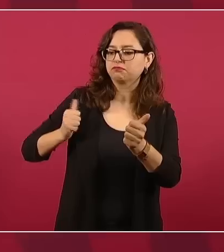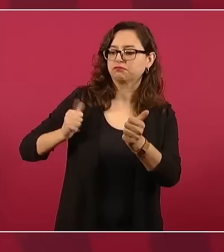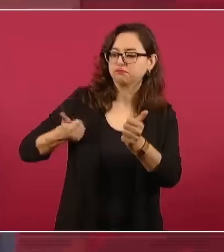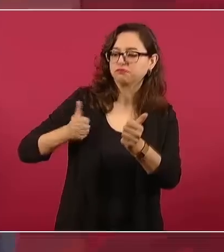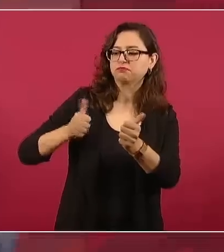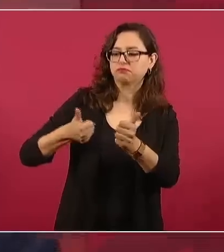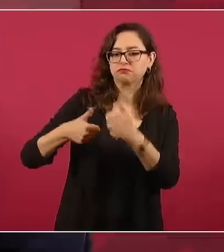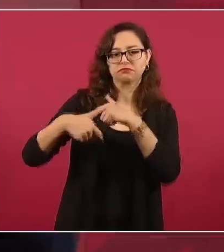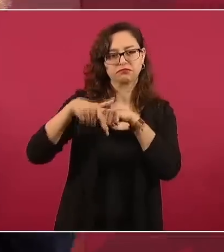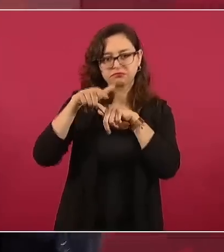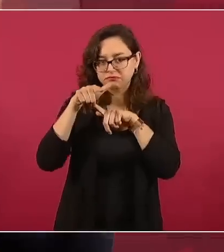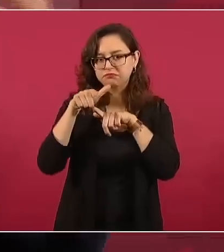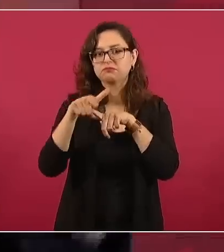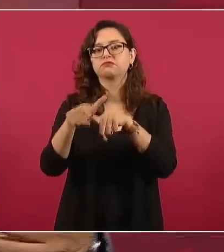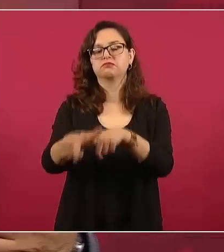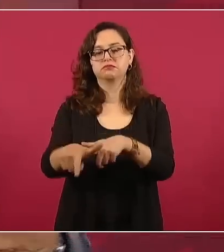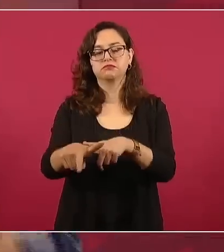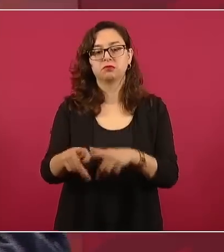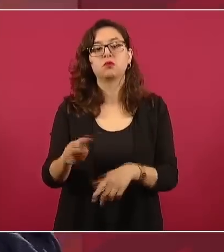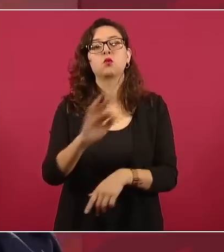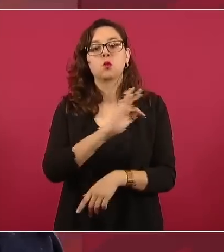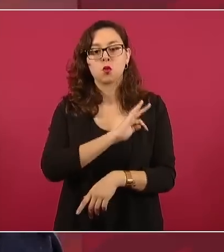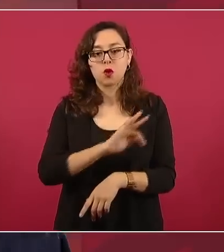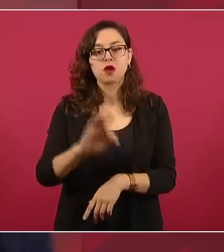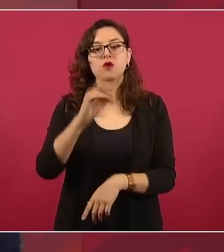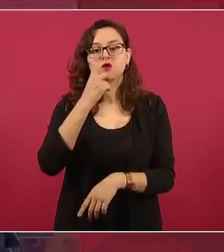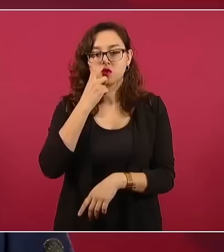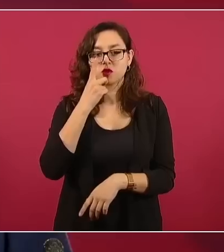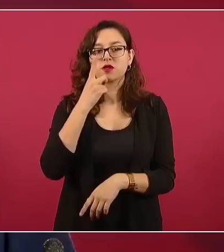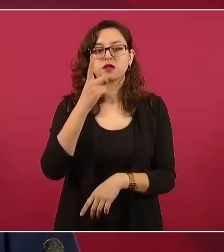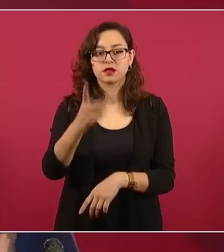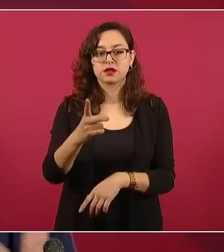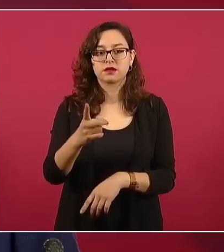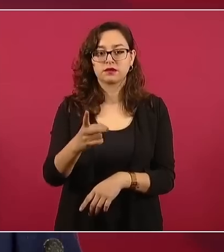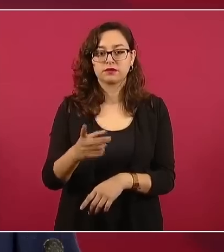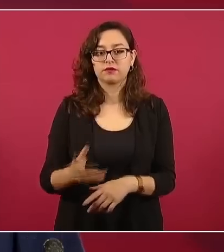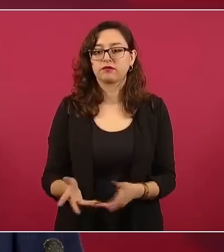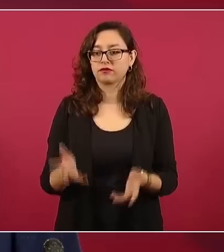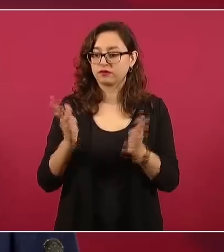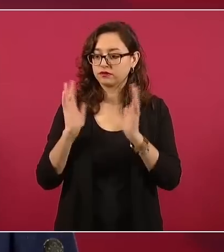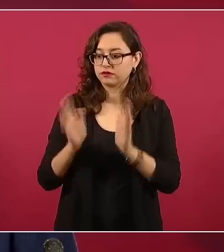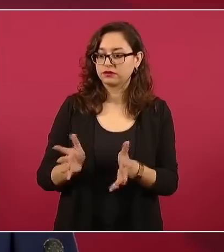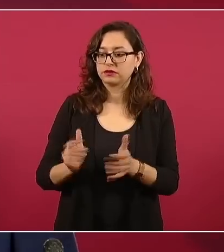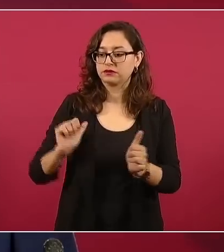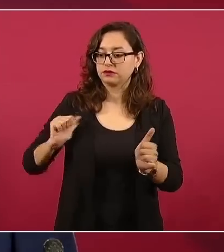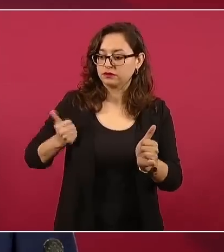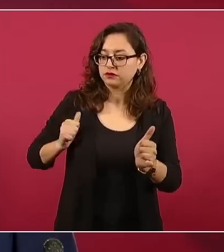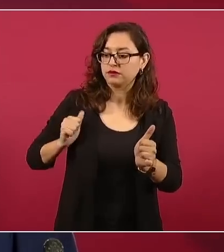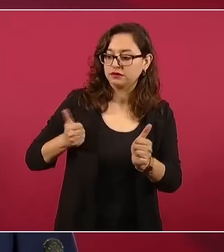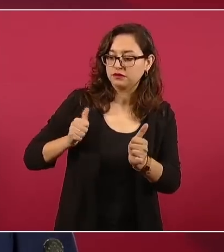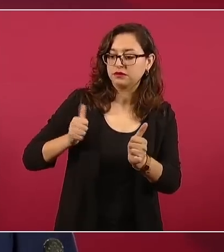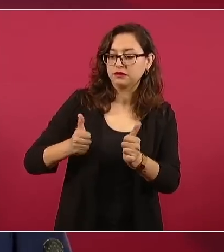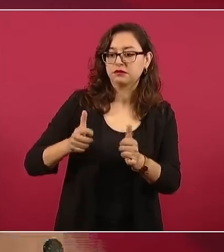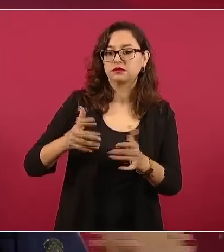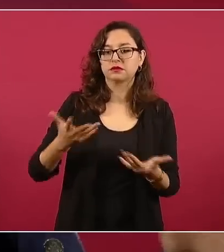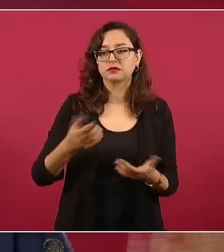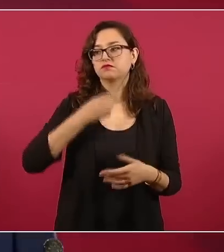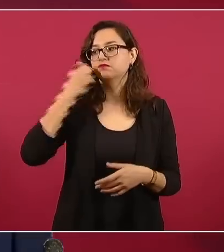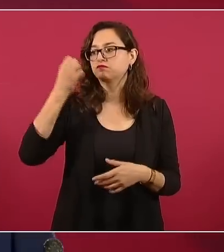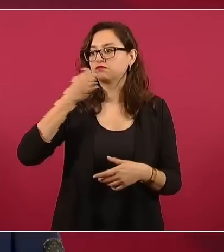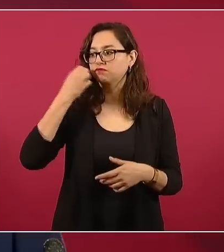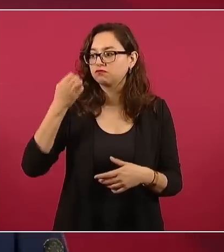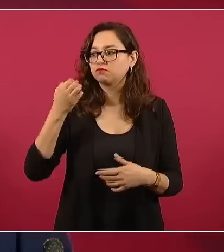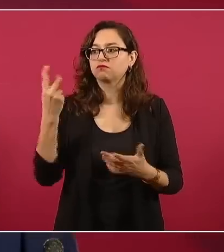Y ya podemos decir que hemos regresado a la normalidad en